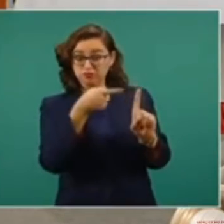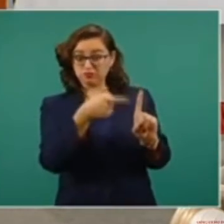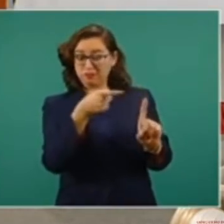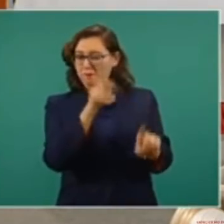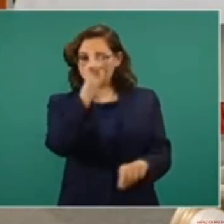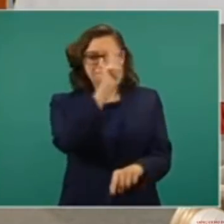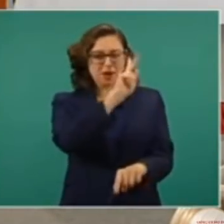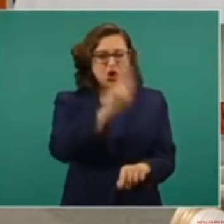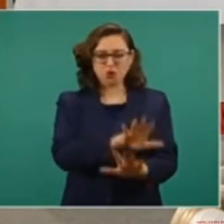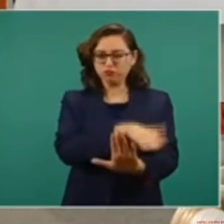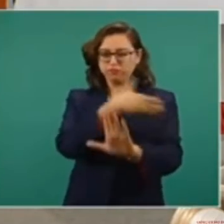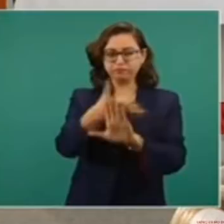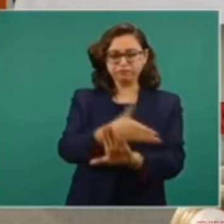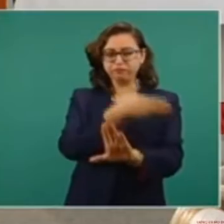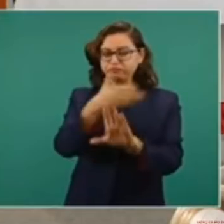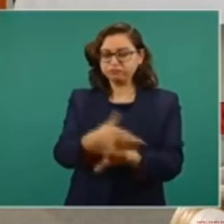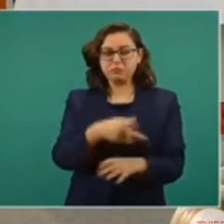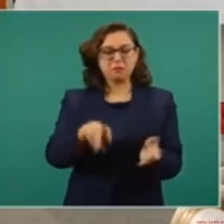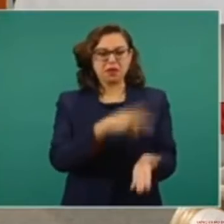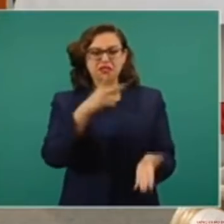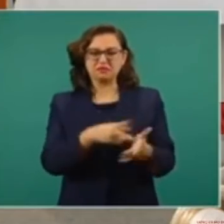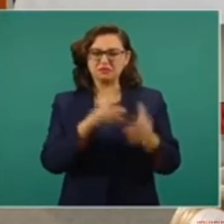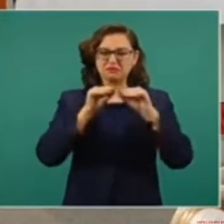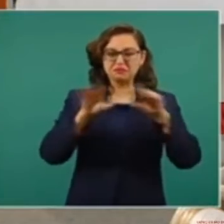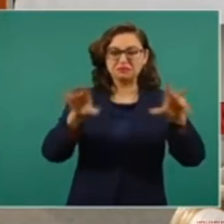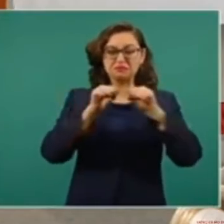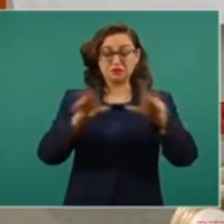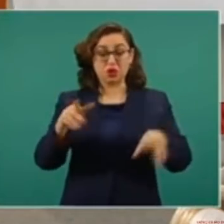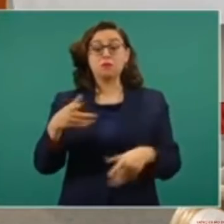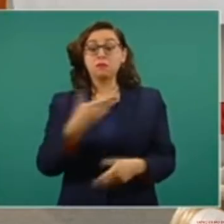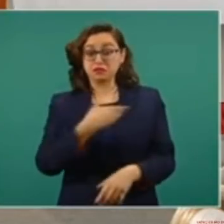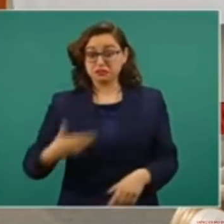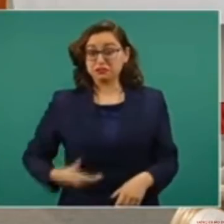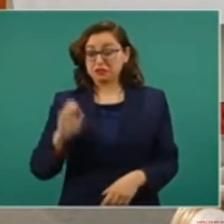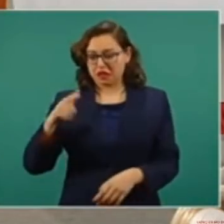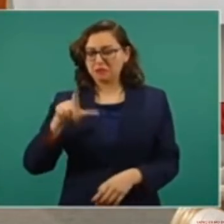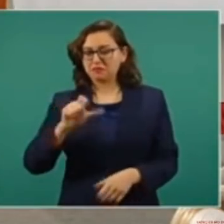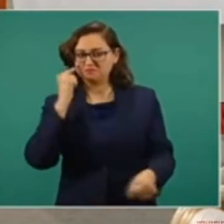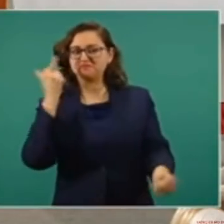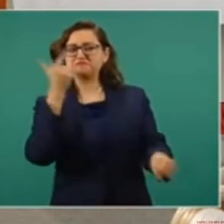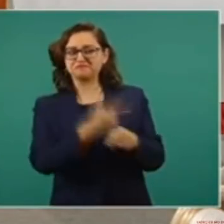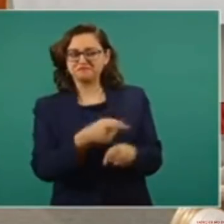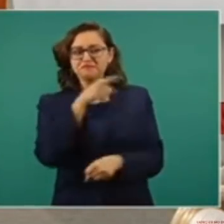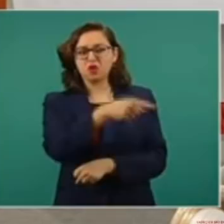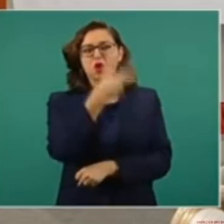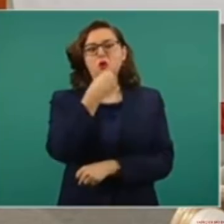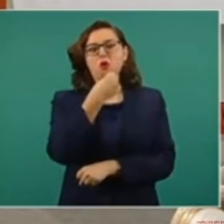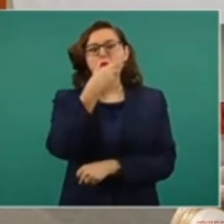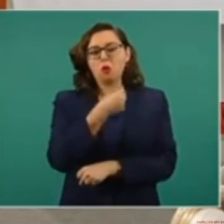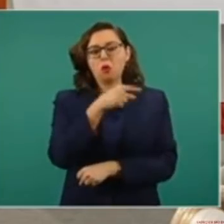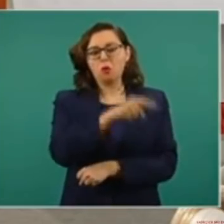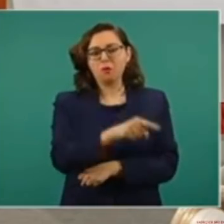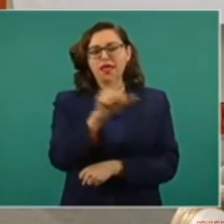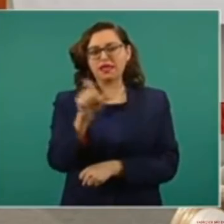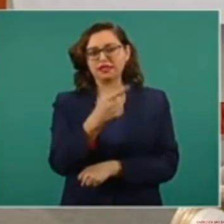señalado de estar detrás de desplegados y amparos es Claudio X. González Guajardo, quien fue coordinador de asesores de